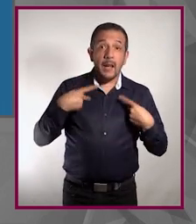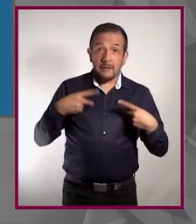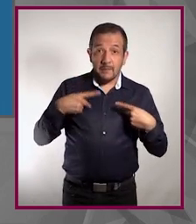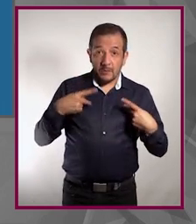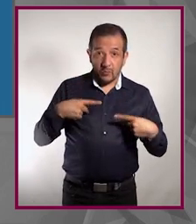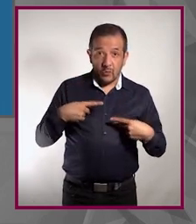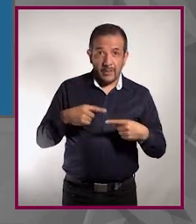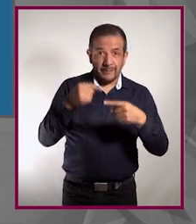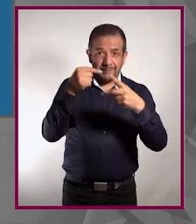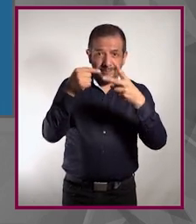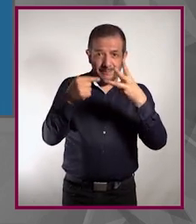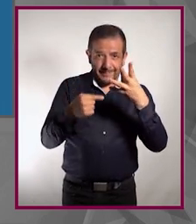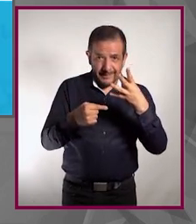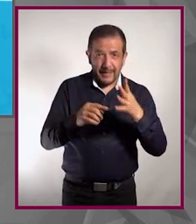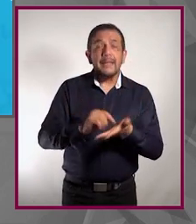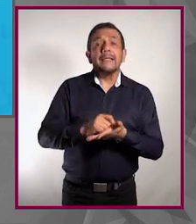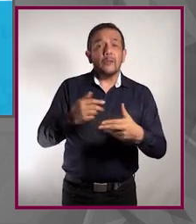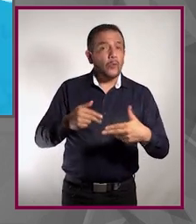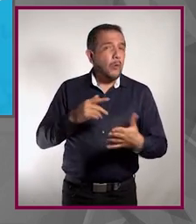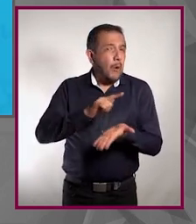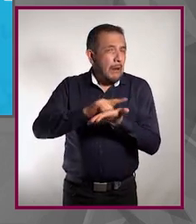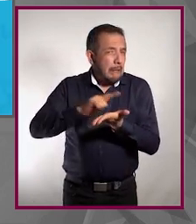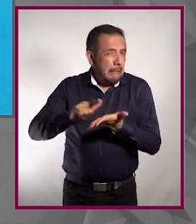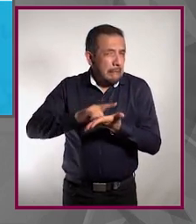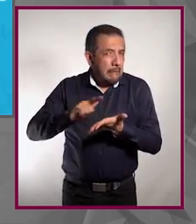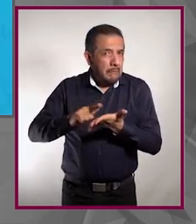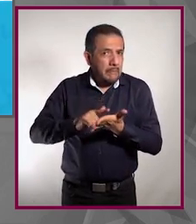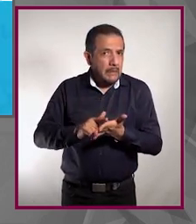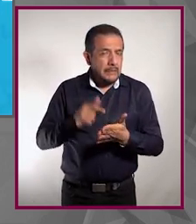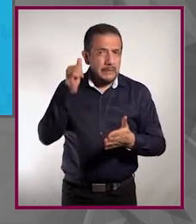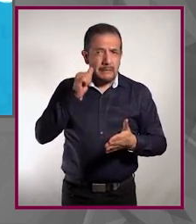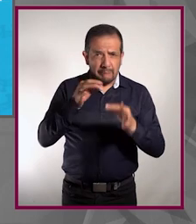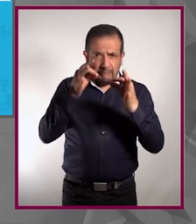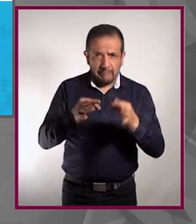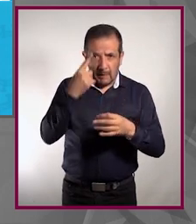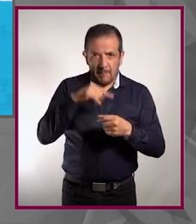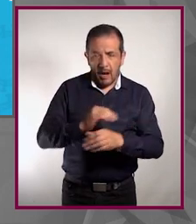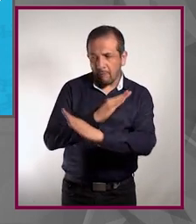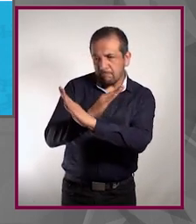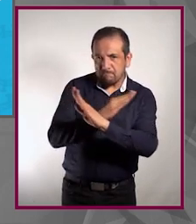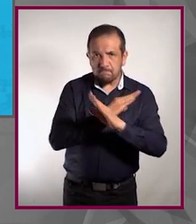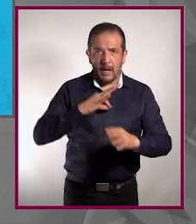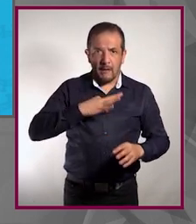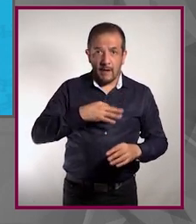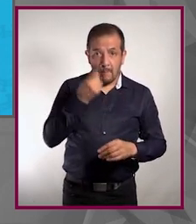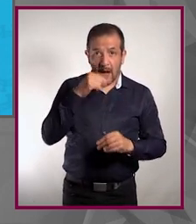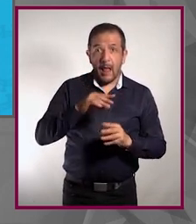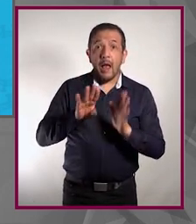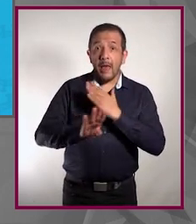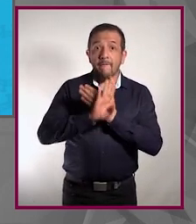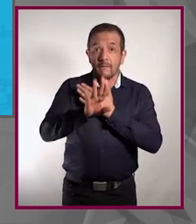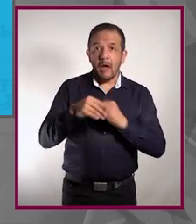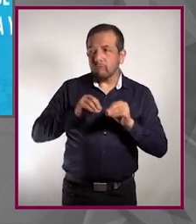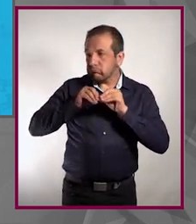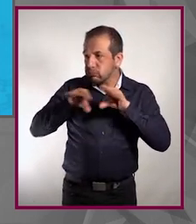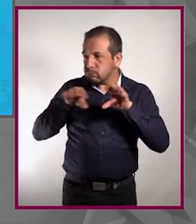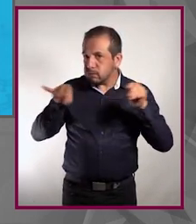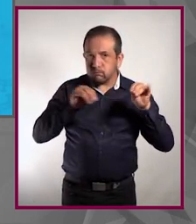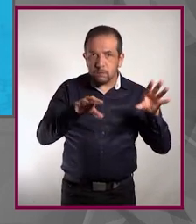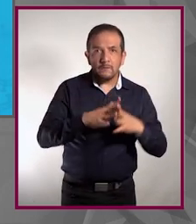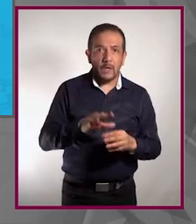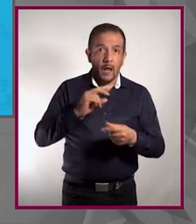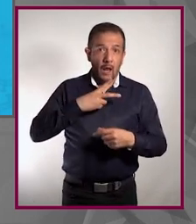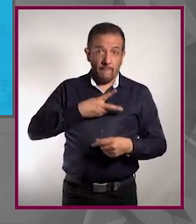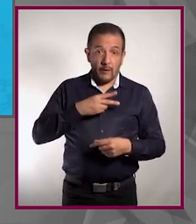pueden adoptar una serie de prácticas de higiene estándar para protegerse contra la infección y así evitar propagar el virus. Todos